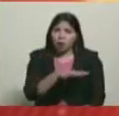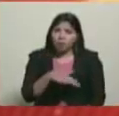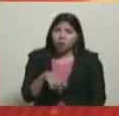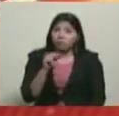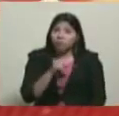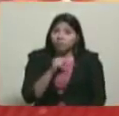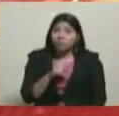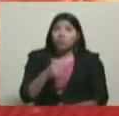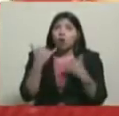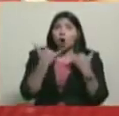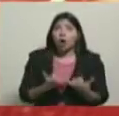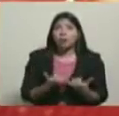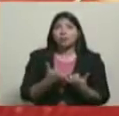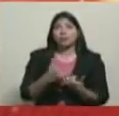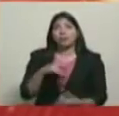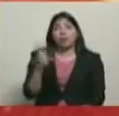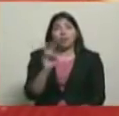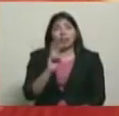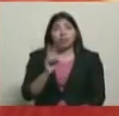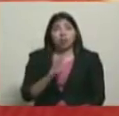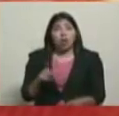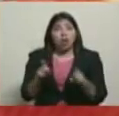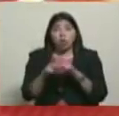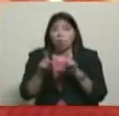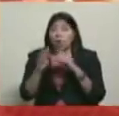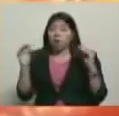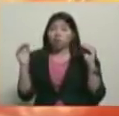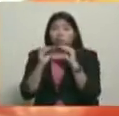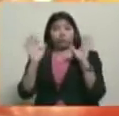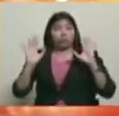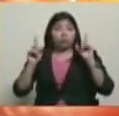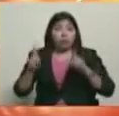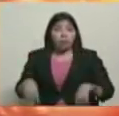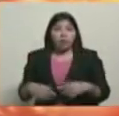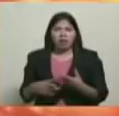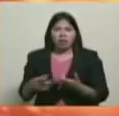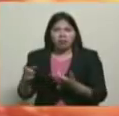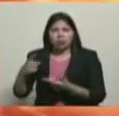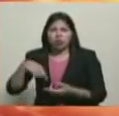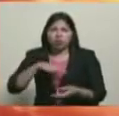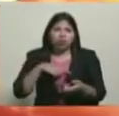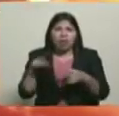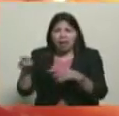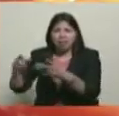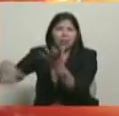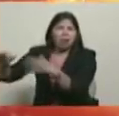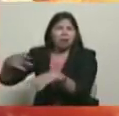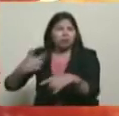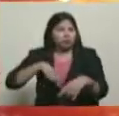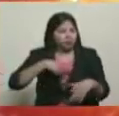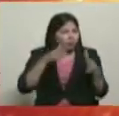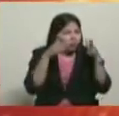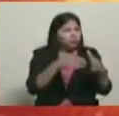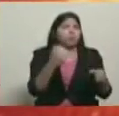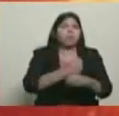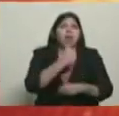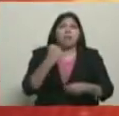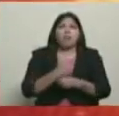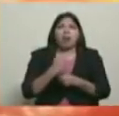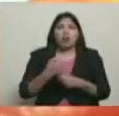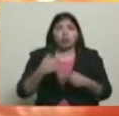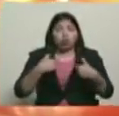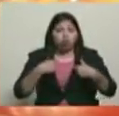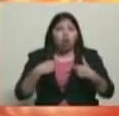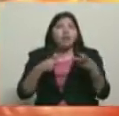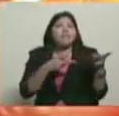Y el pueblo de Venezuela, en iguales condiciones, en igual circunstancia, mientras ellos andan en eso, nosotros seguimos trabajando, seguimos trabajando. Yo he hecho una